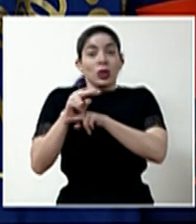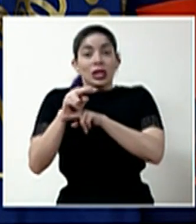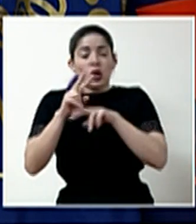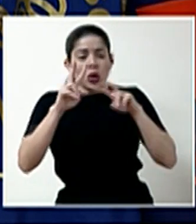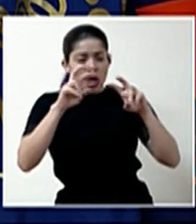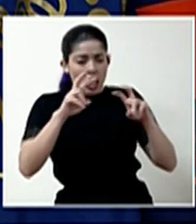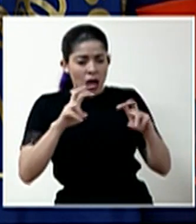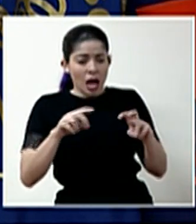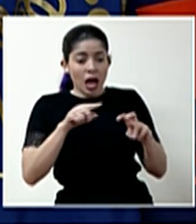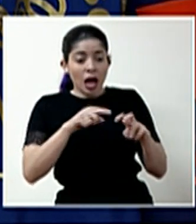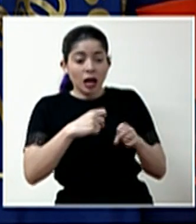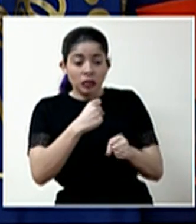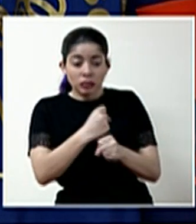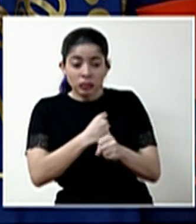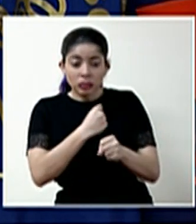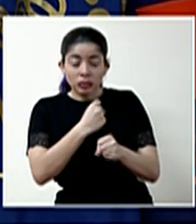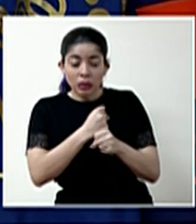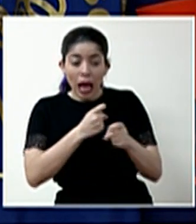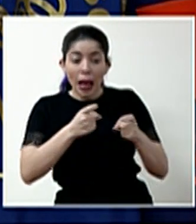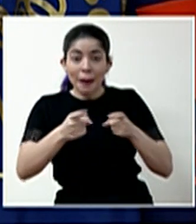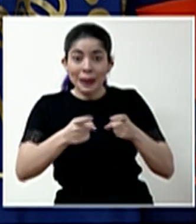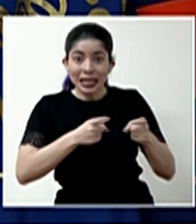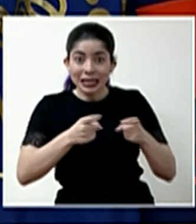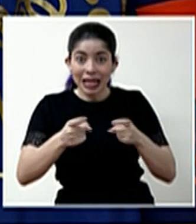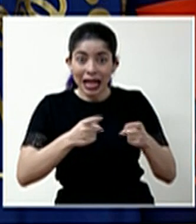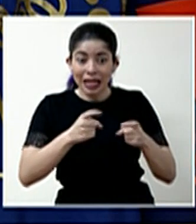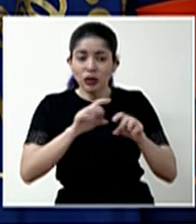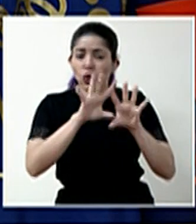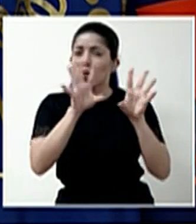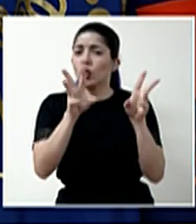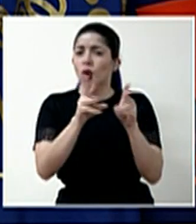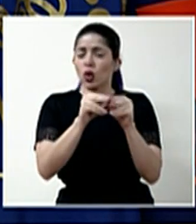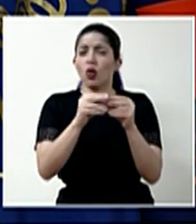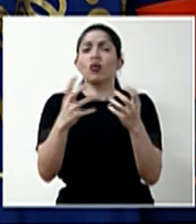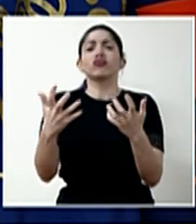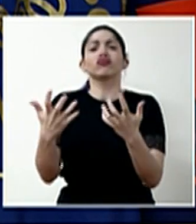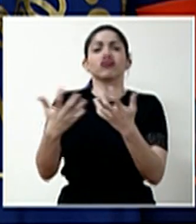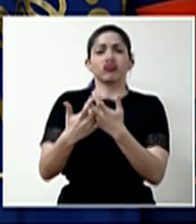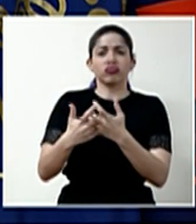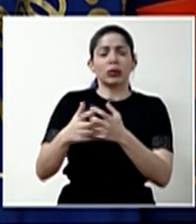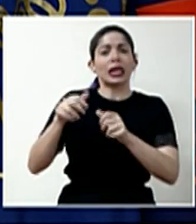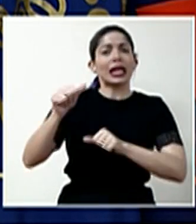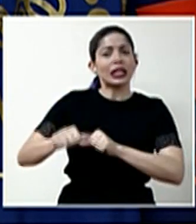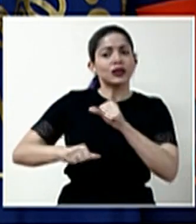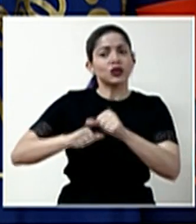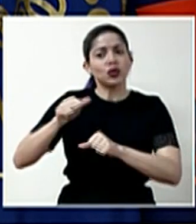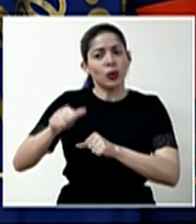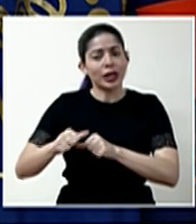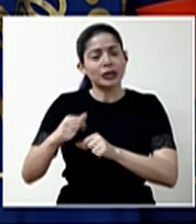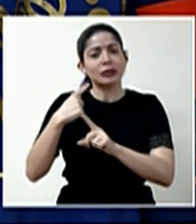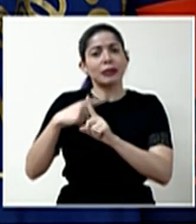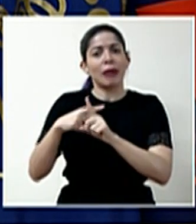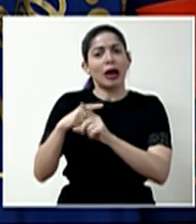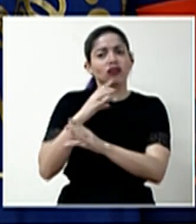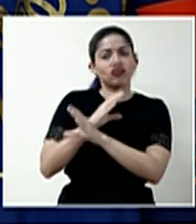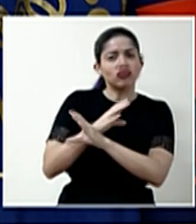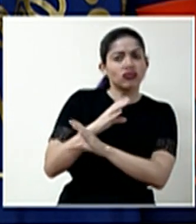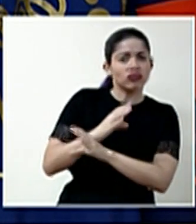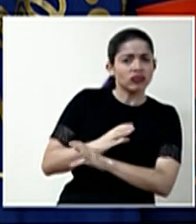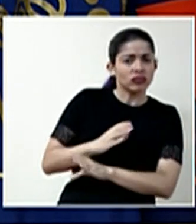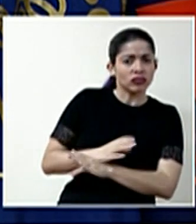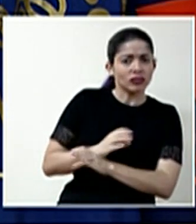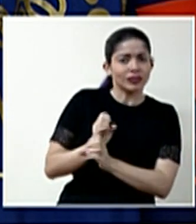que las gestiones de la Administración son concordantes con los esfuerzos y contingencias que han